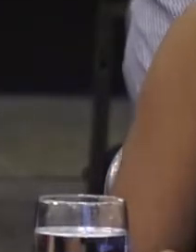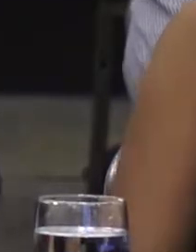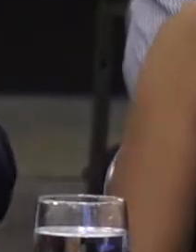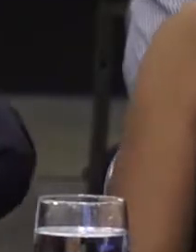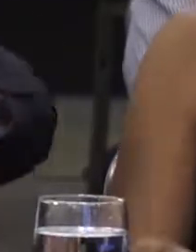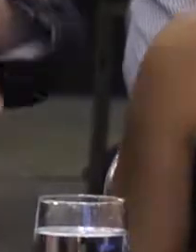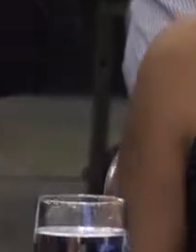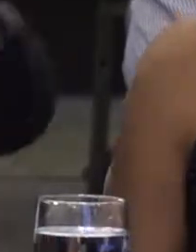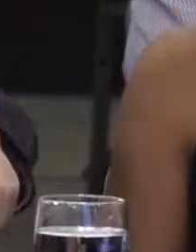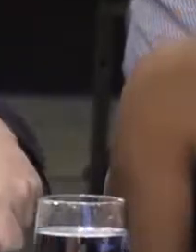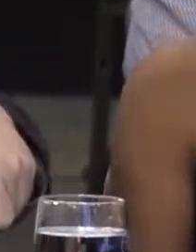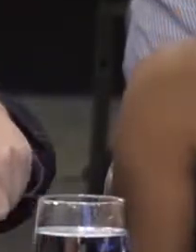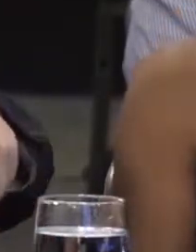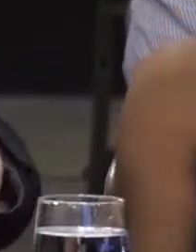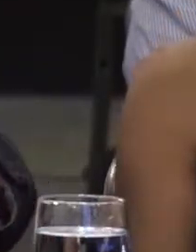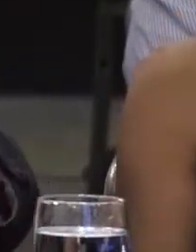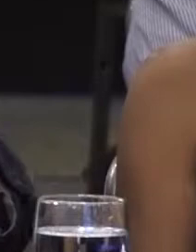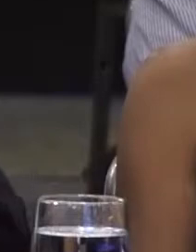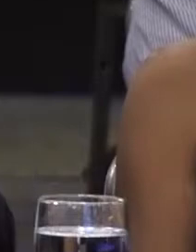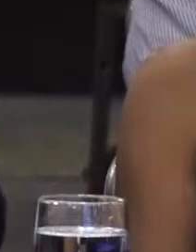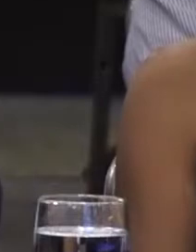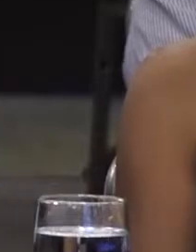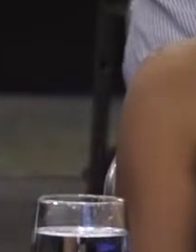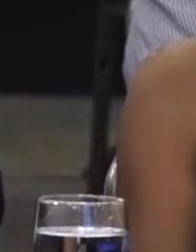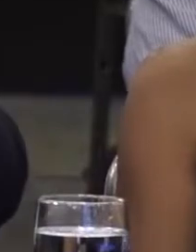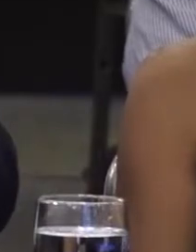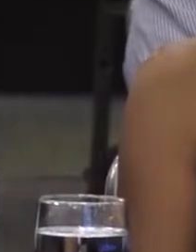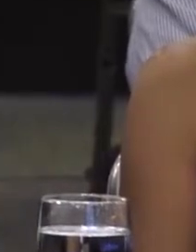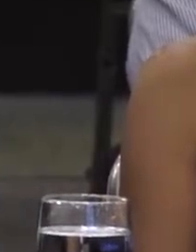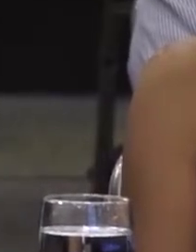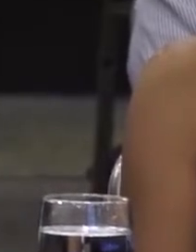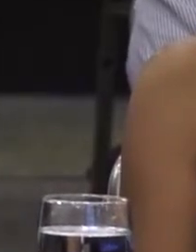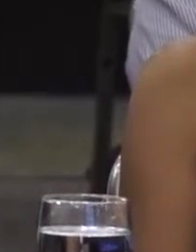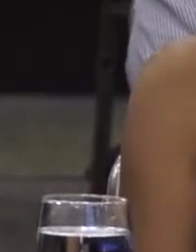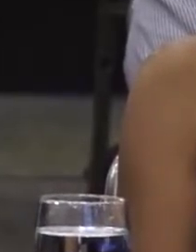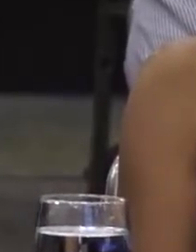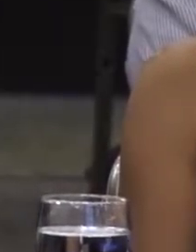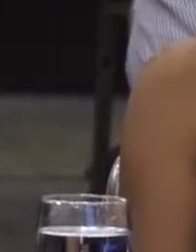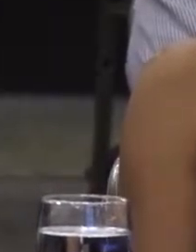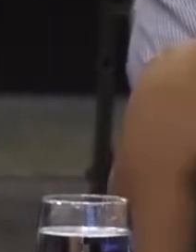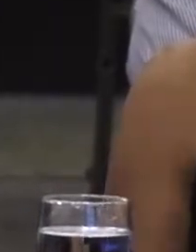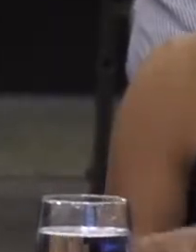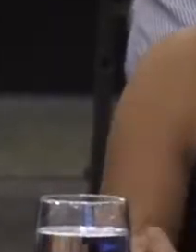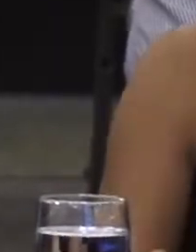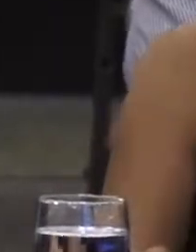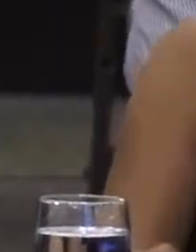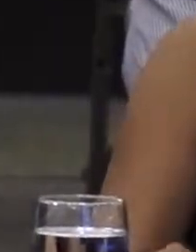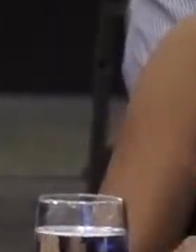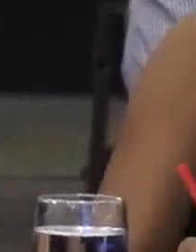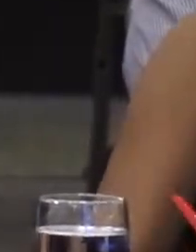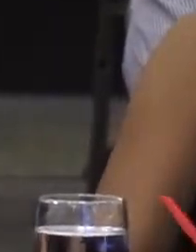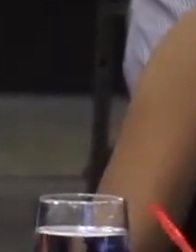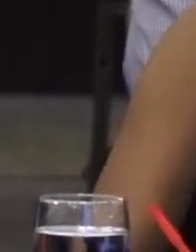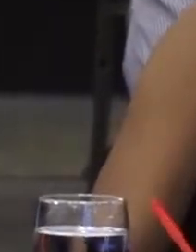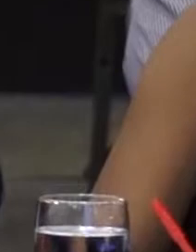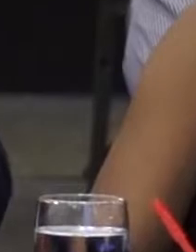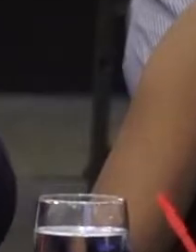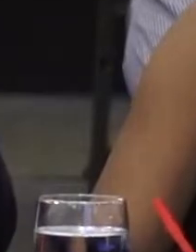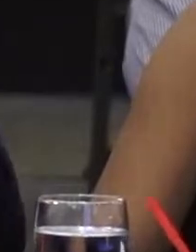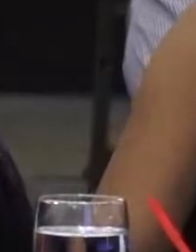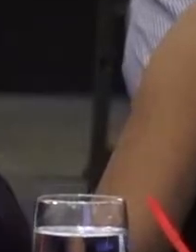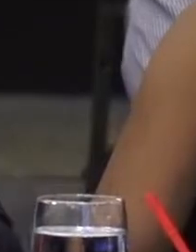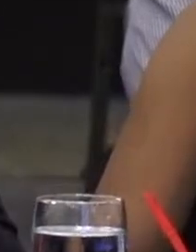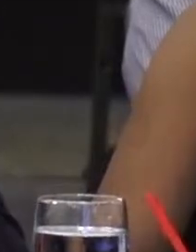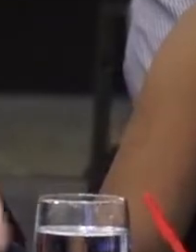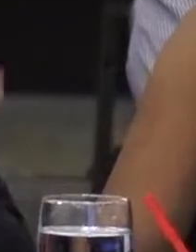accesibles. No hay intérpretes dentro de las universidades. La estructura no está capacitada para que entren con sus sillas de ruedas. La situación de lectoescritura